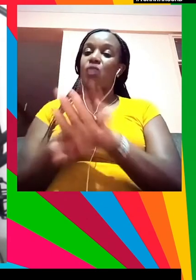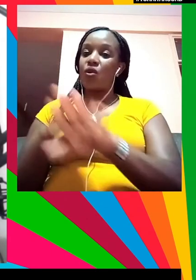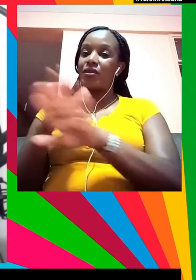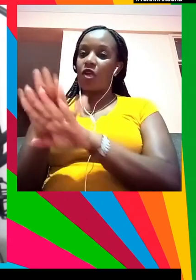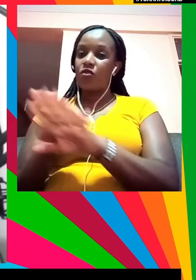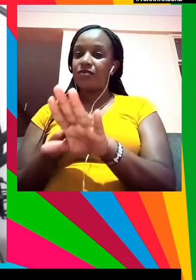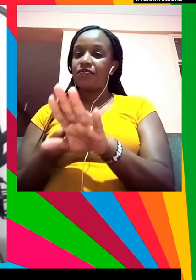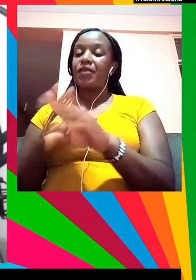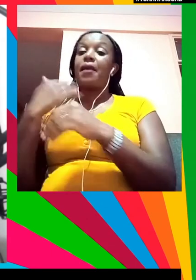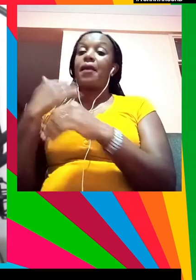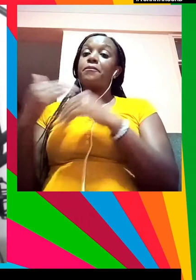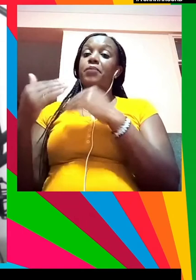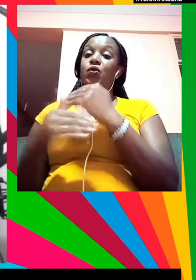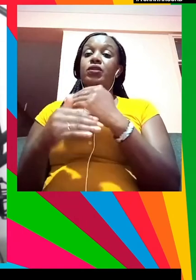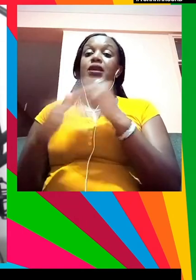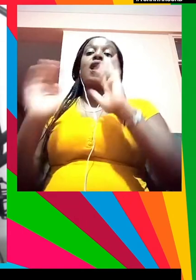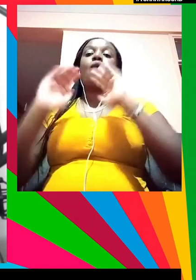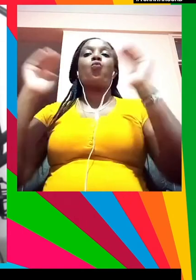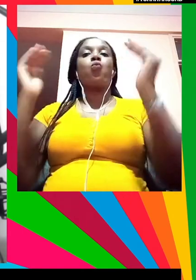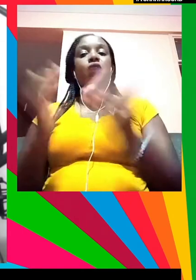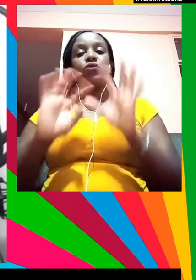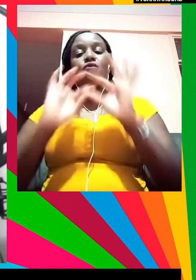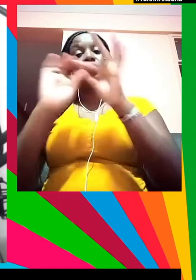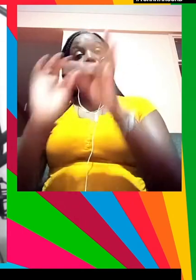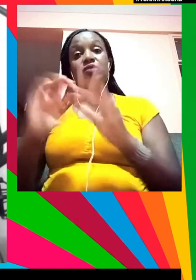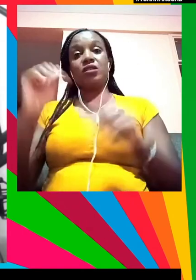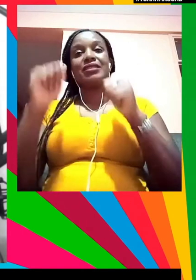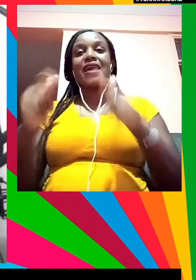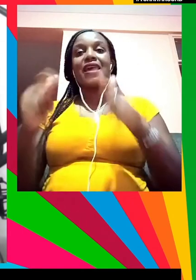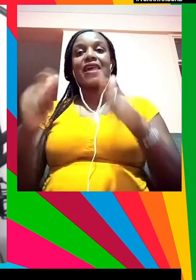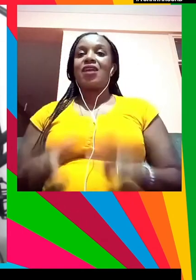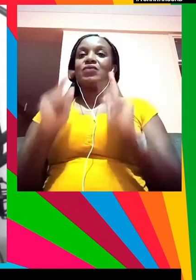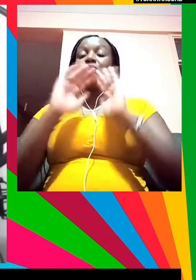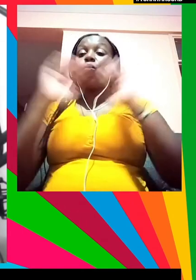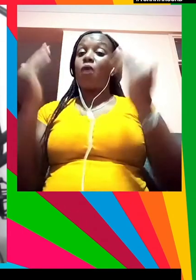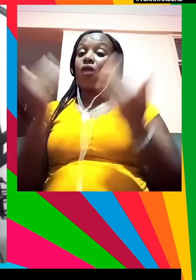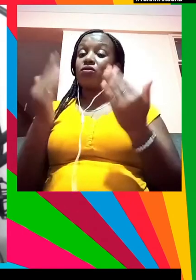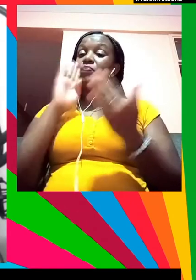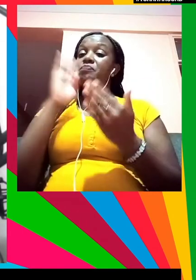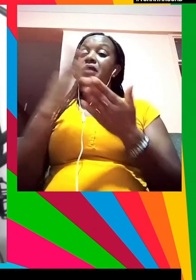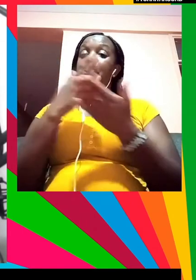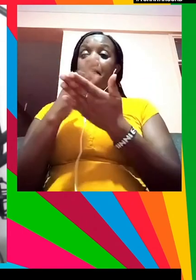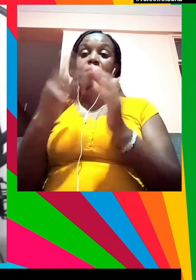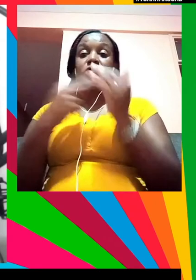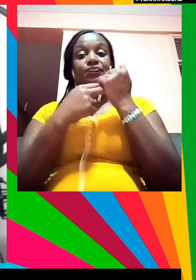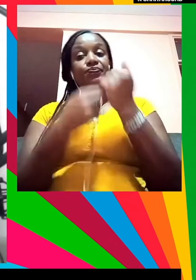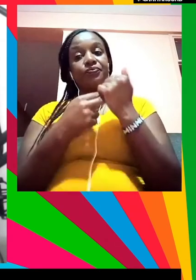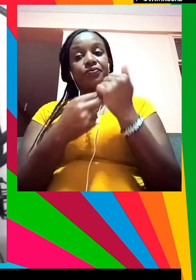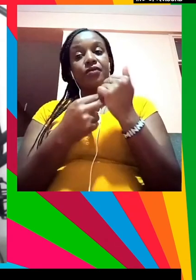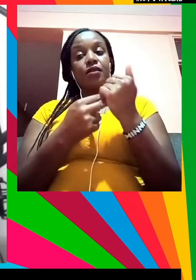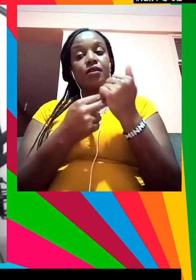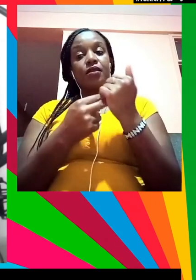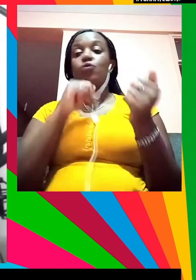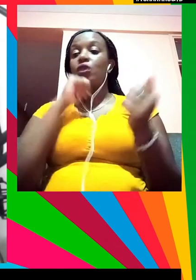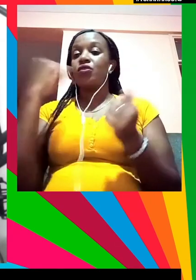coaliciones salvajes que permitan que el mundo sea parte de la materia y que no supongamos que somos